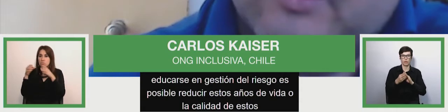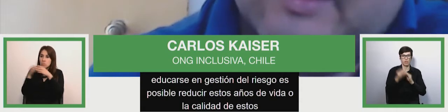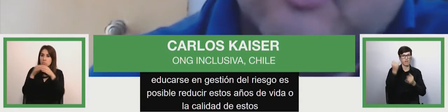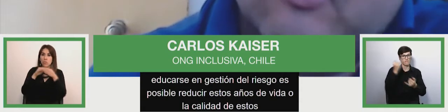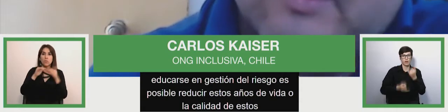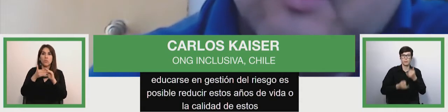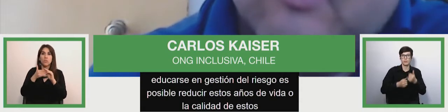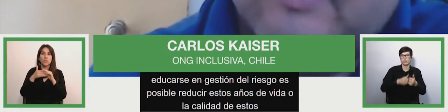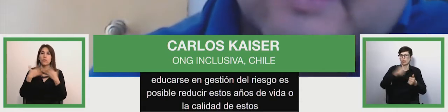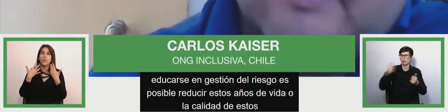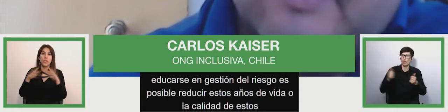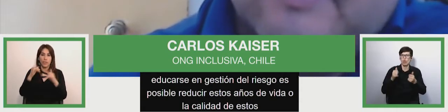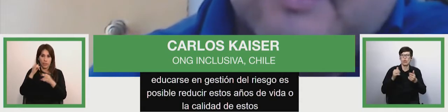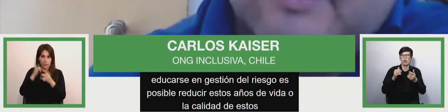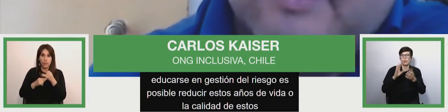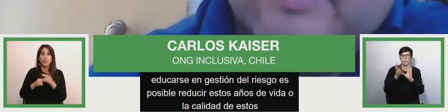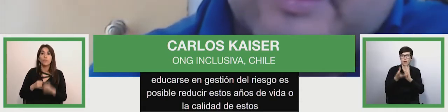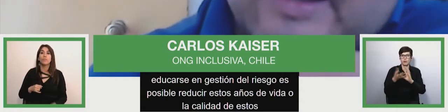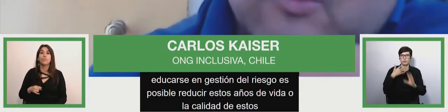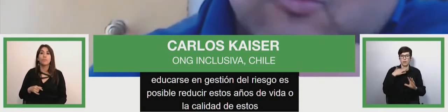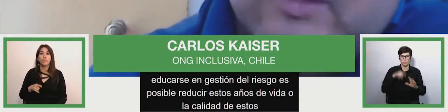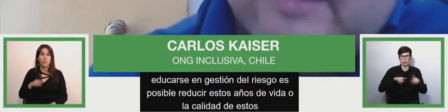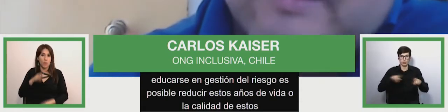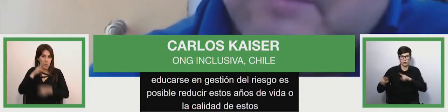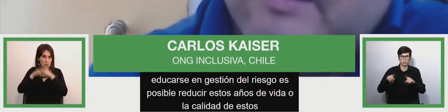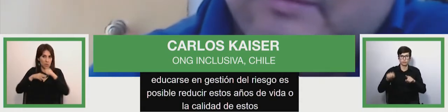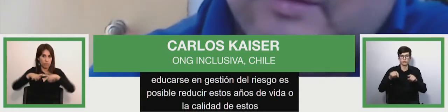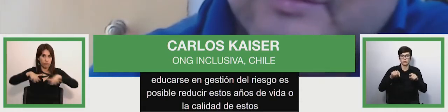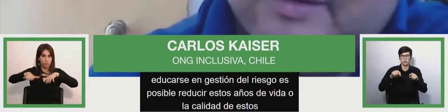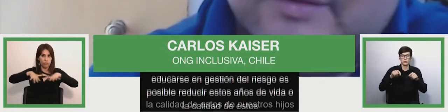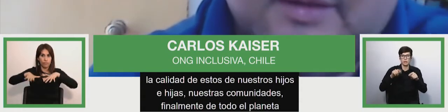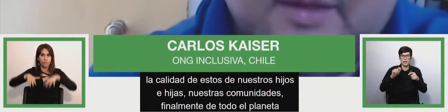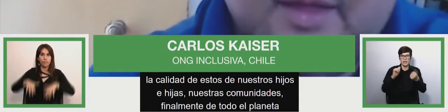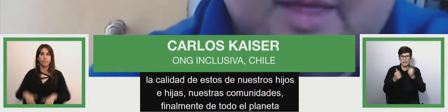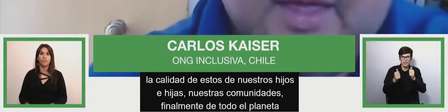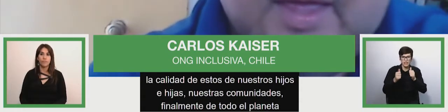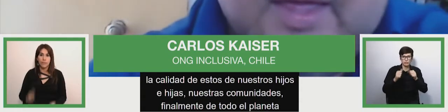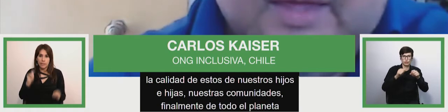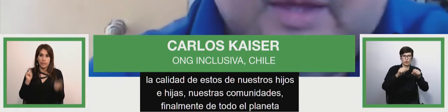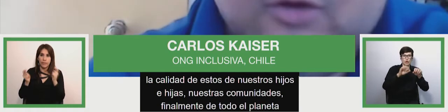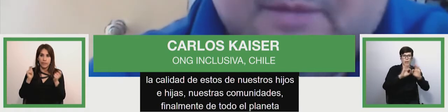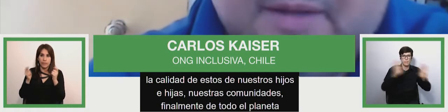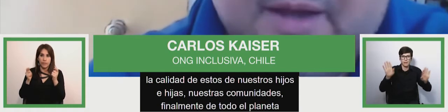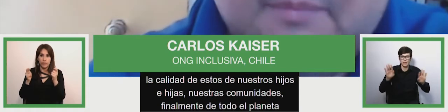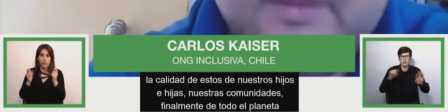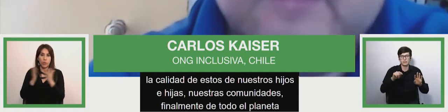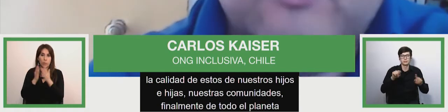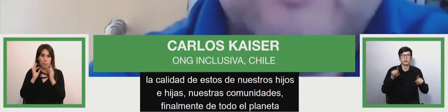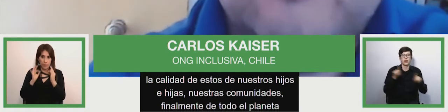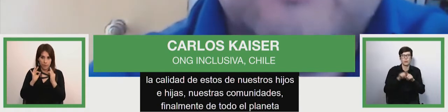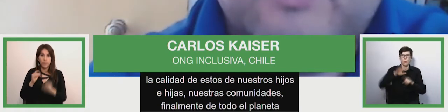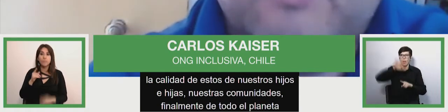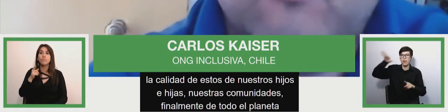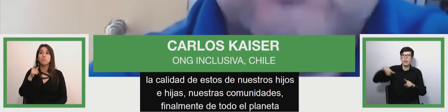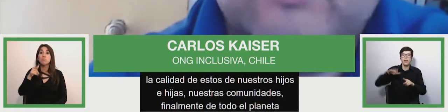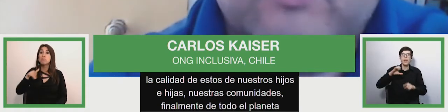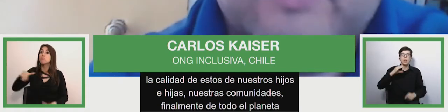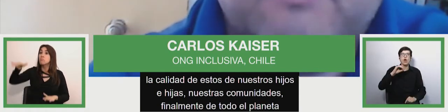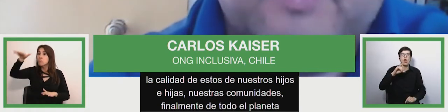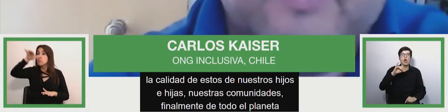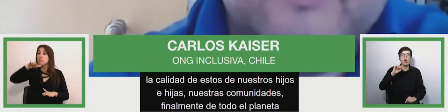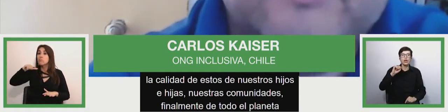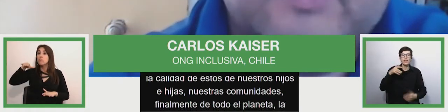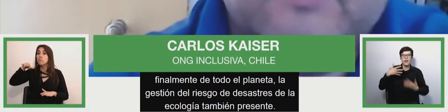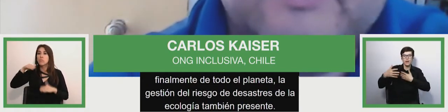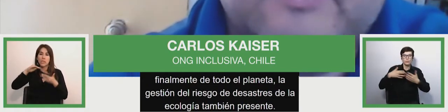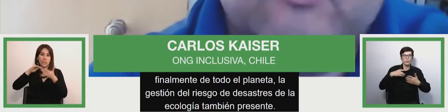porque la gestión de riesgo de desastres está la ecología también inserta quiero terminar invitándoles a conocer nuestra